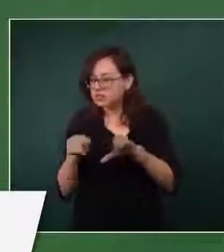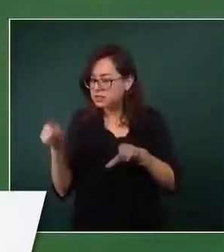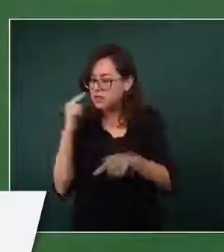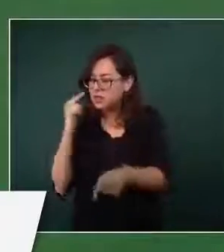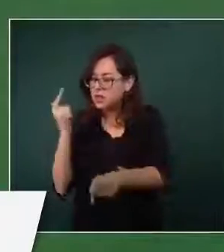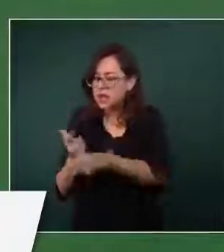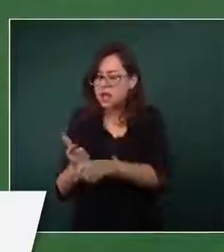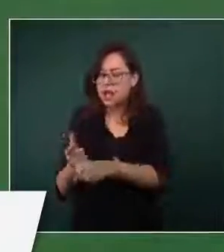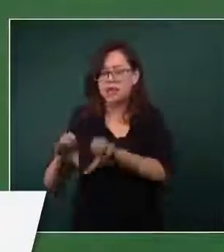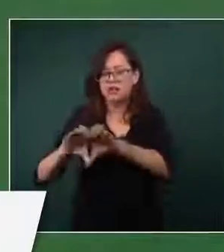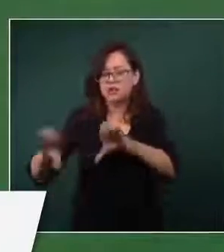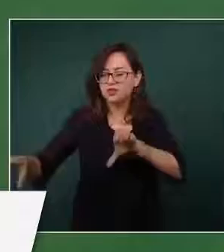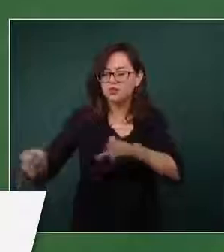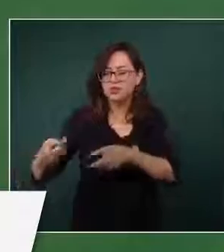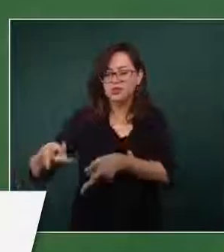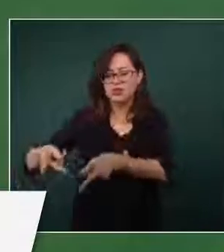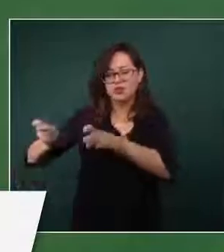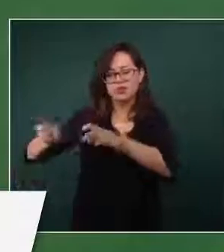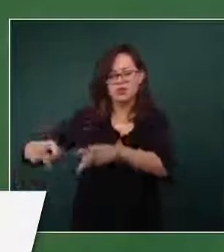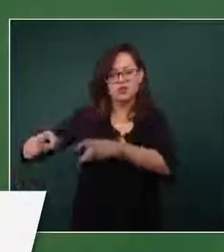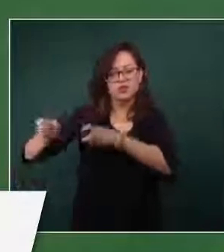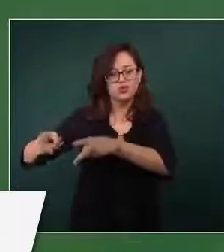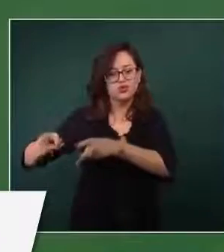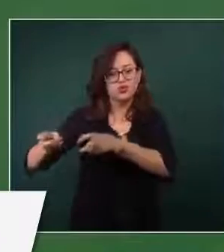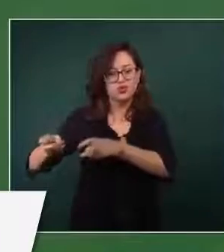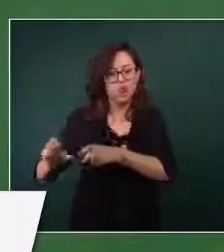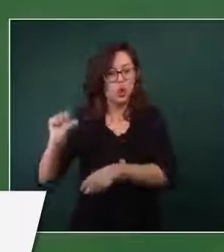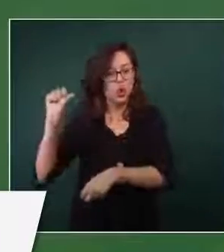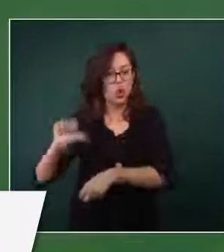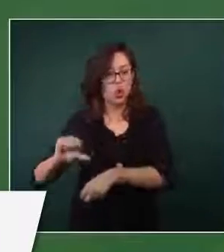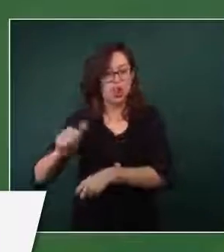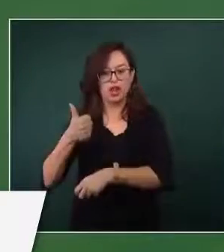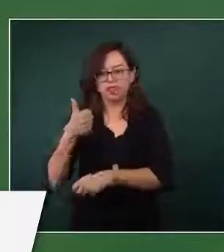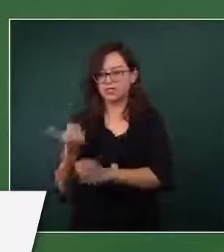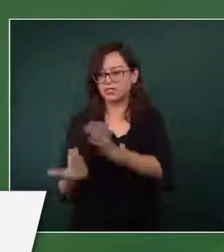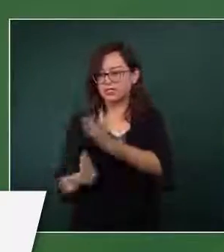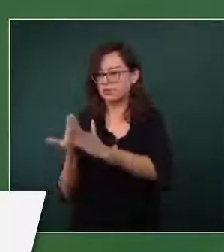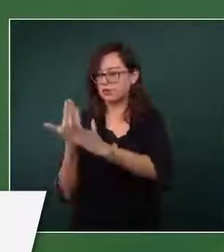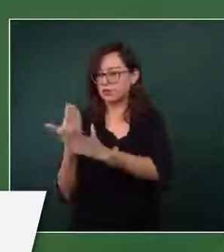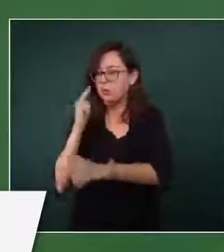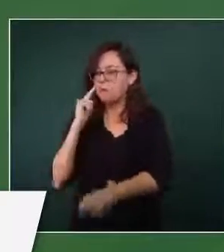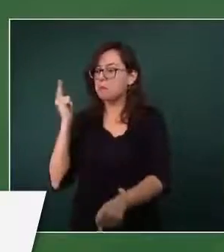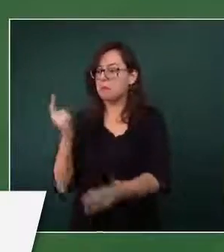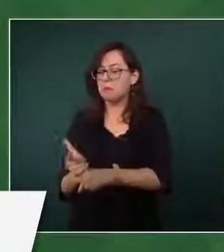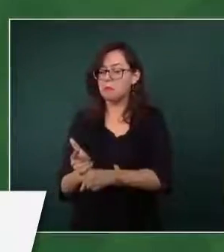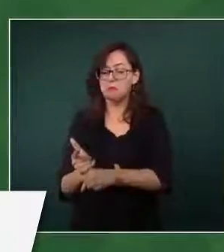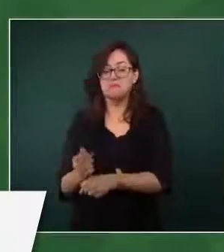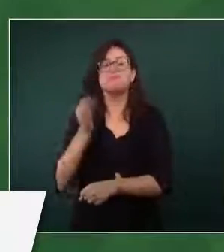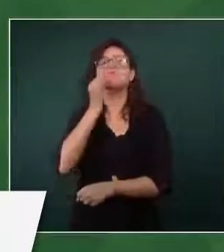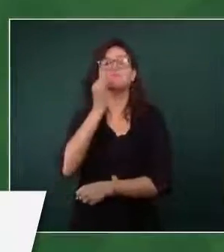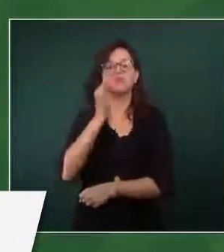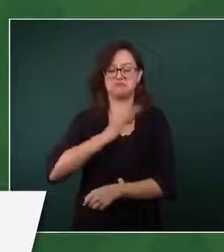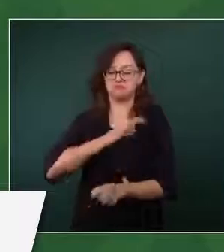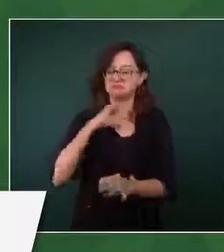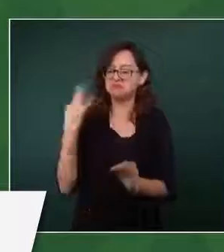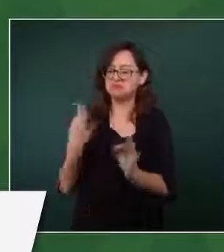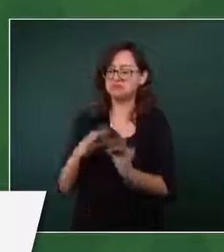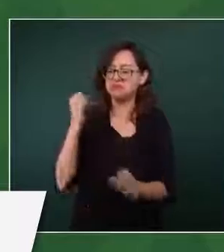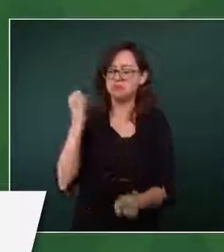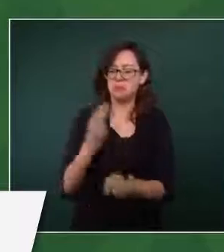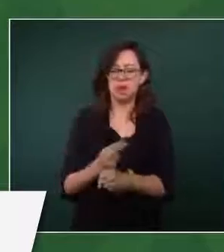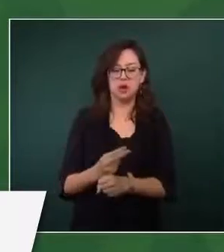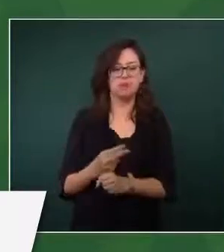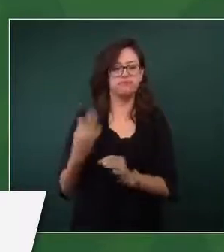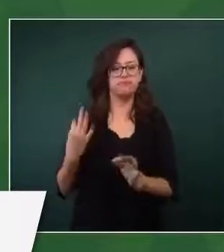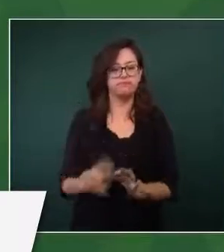a las seis de la mañana nos lo estaban informando y ya se está actuando.